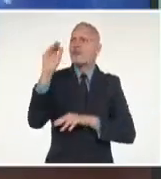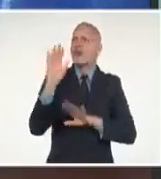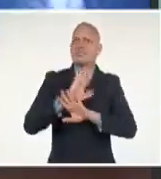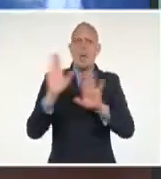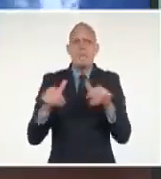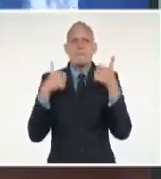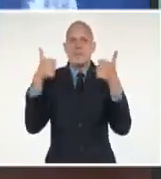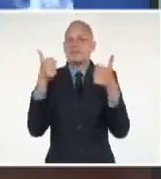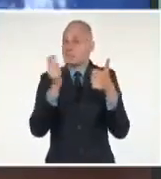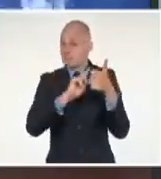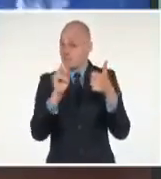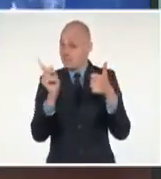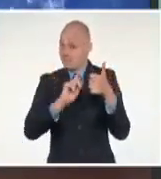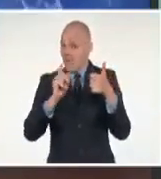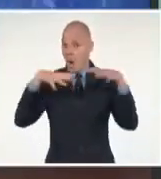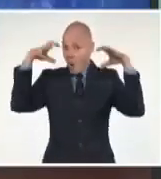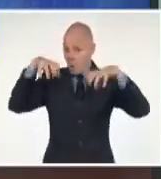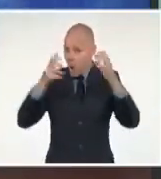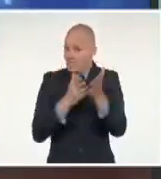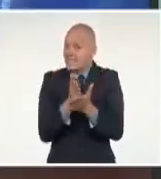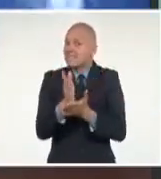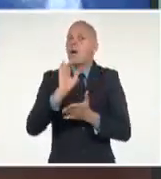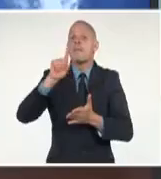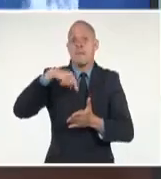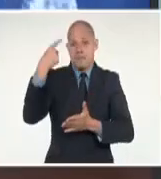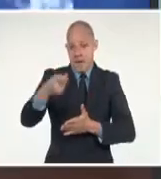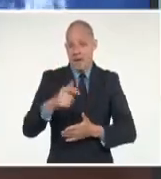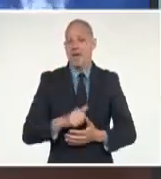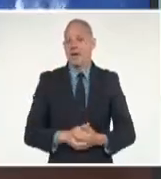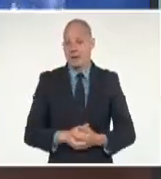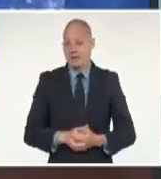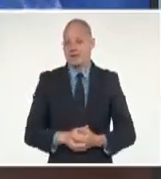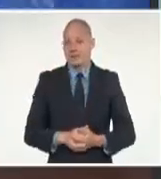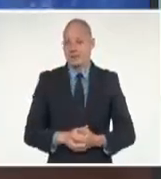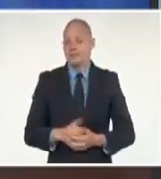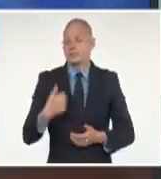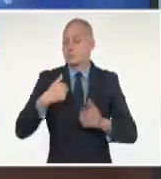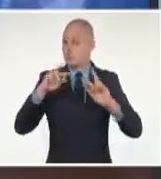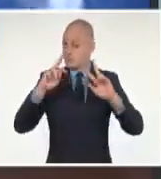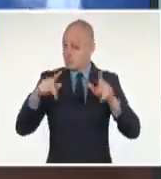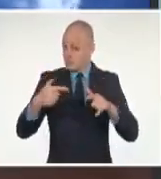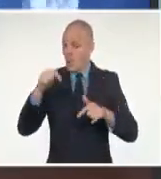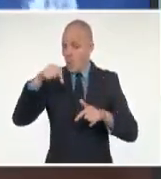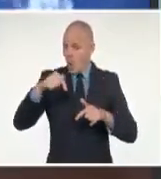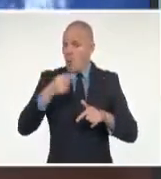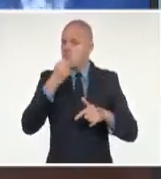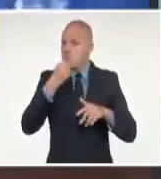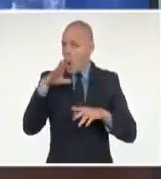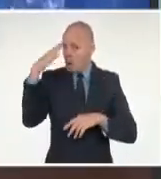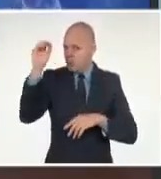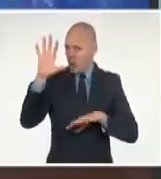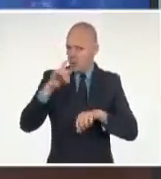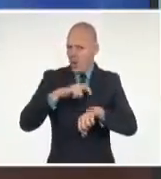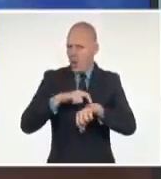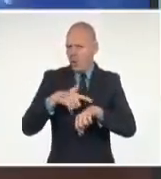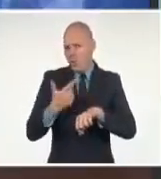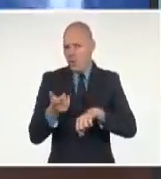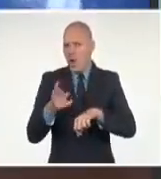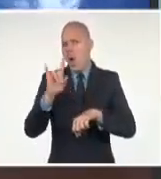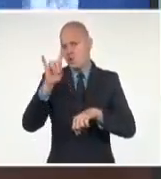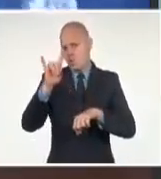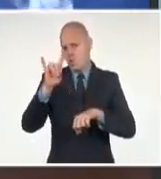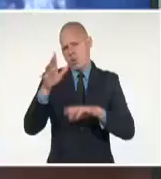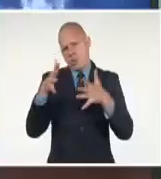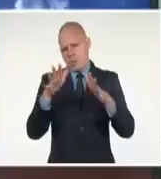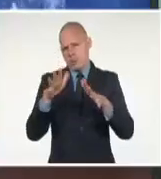en la costa norte, en un punto, repito, entre La Habana y Mayabeque,